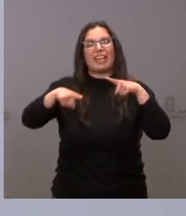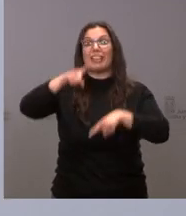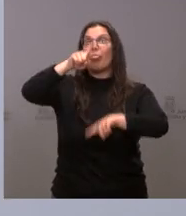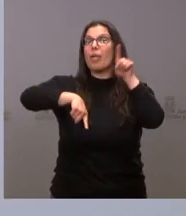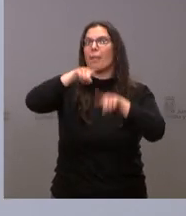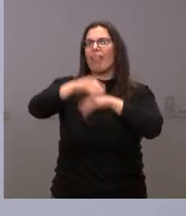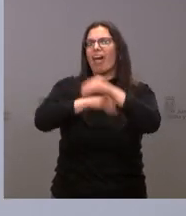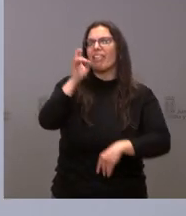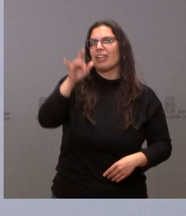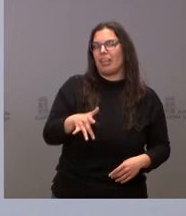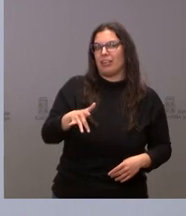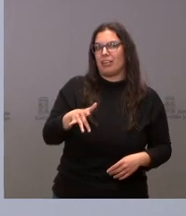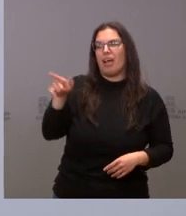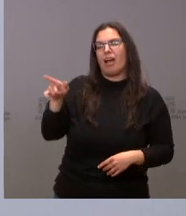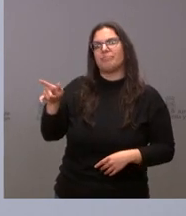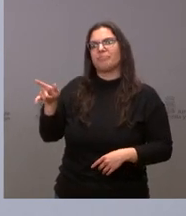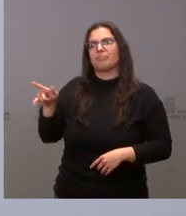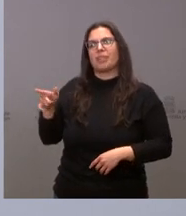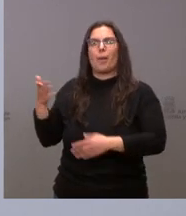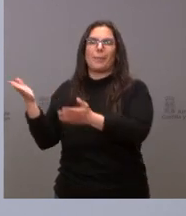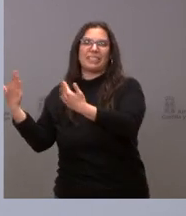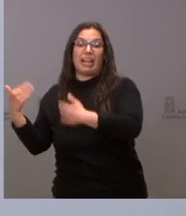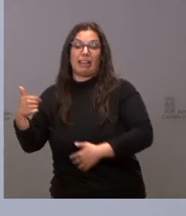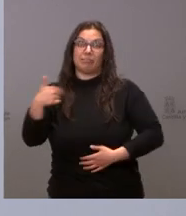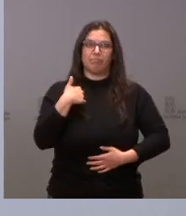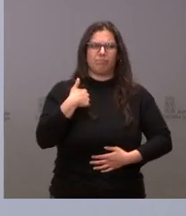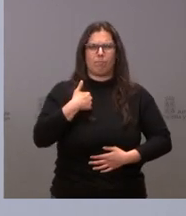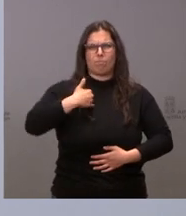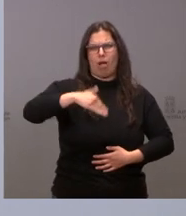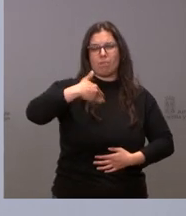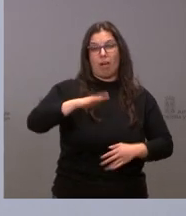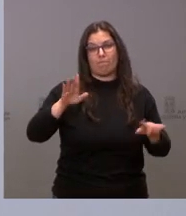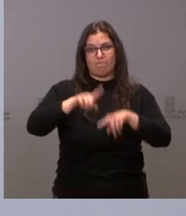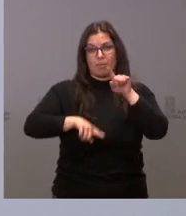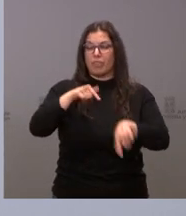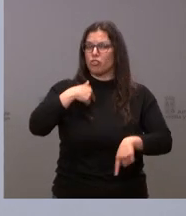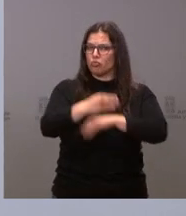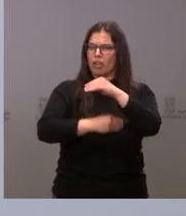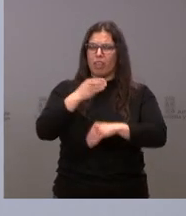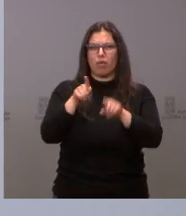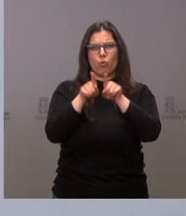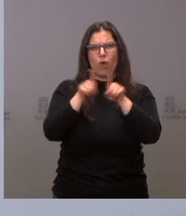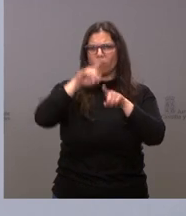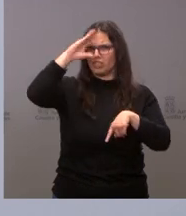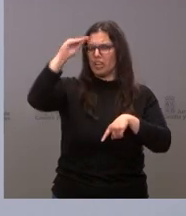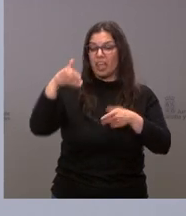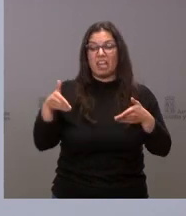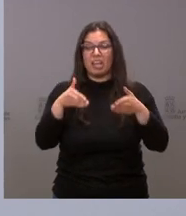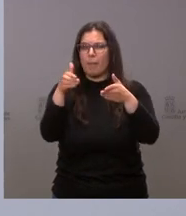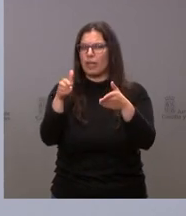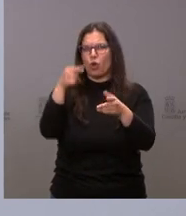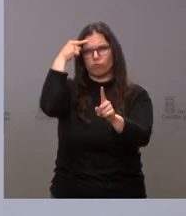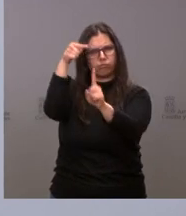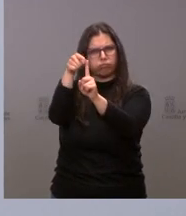como siempre con paciencia, con inteligencia y como he dicho antes, siguiendo nuestro camino que recuerdo